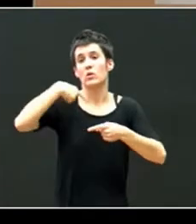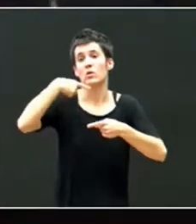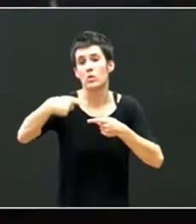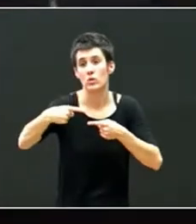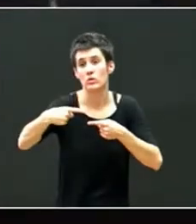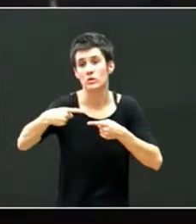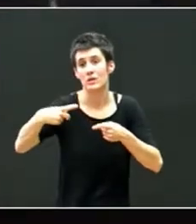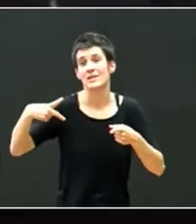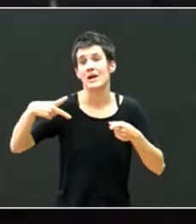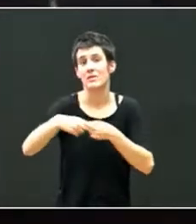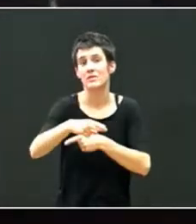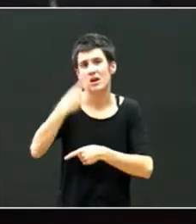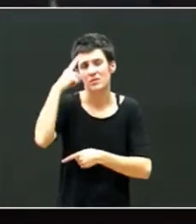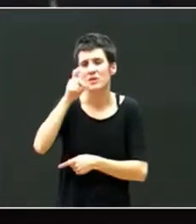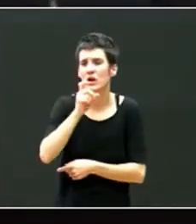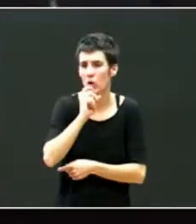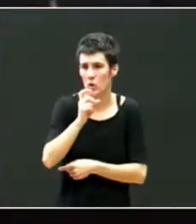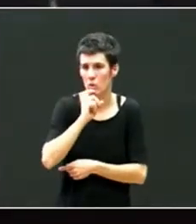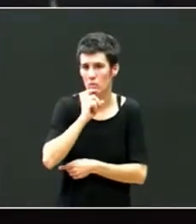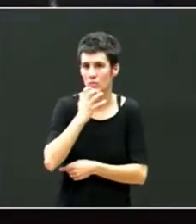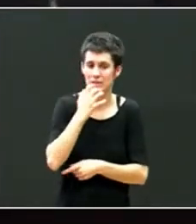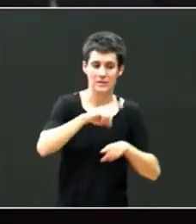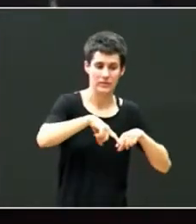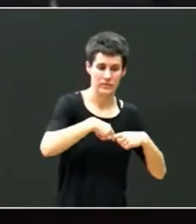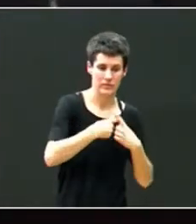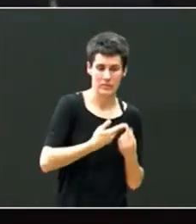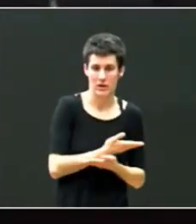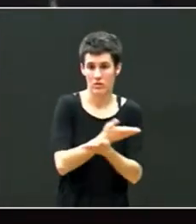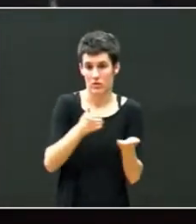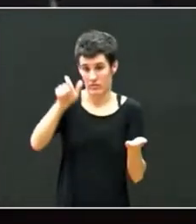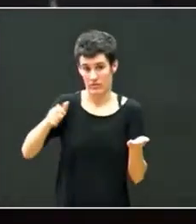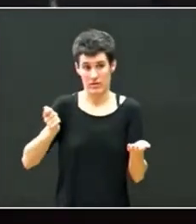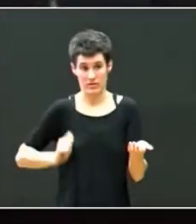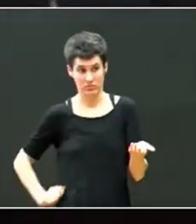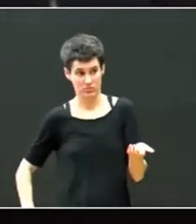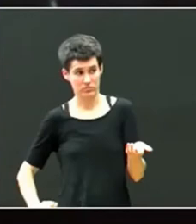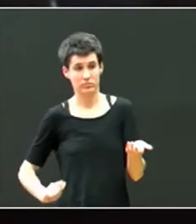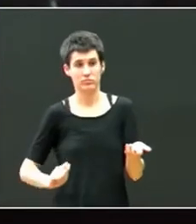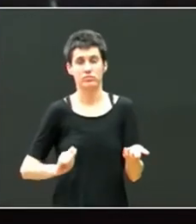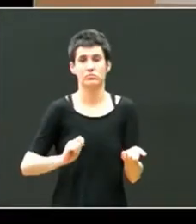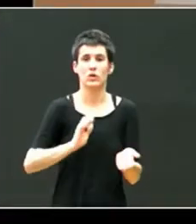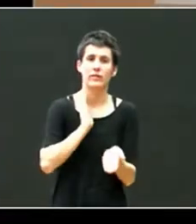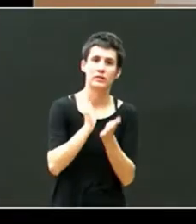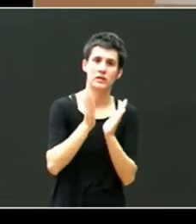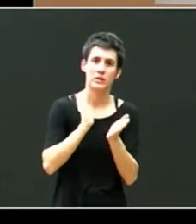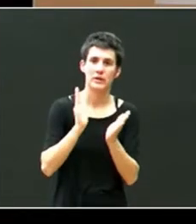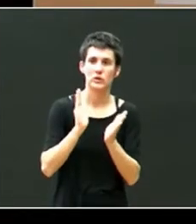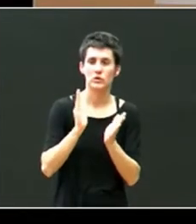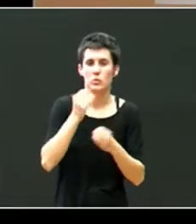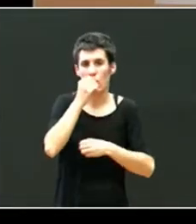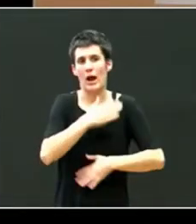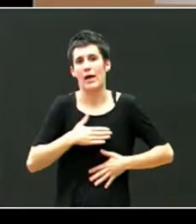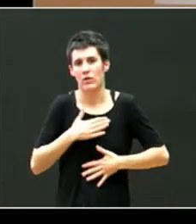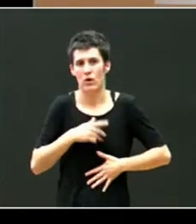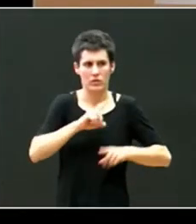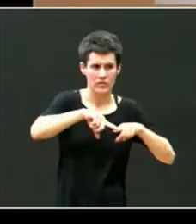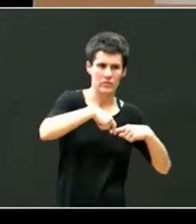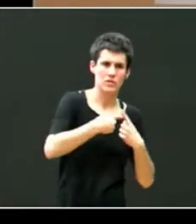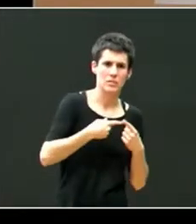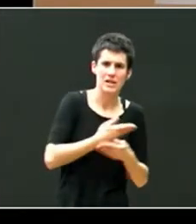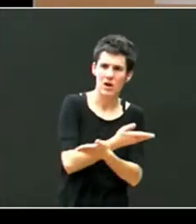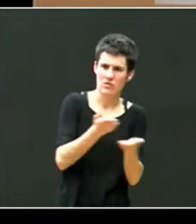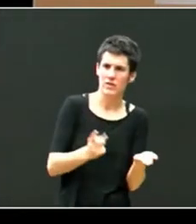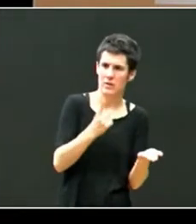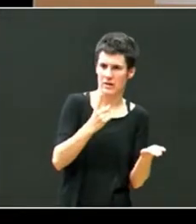son más optimistas y confiados en los profesionales respecto a la efectividad y adecuación de los tratamientos que los propios profesionales y esto lo dice la profesora Ana